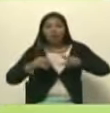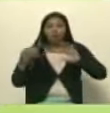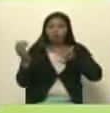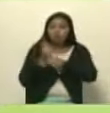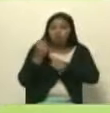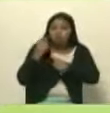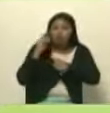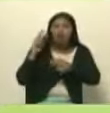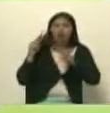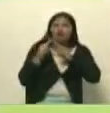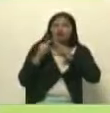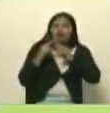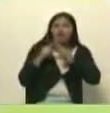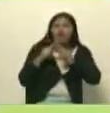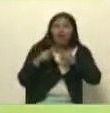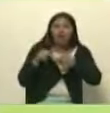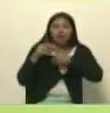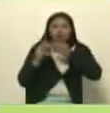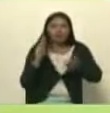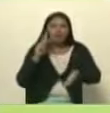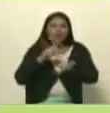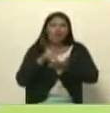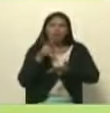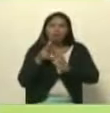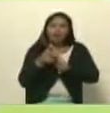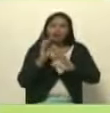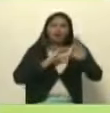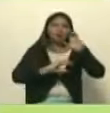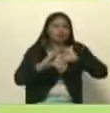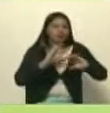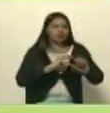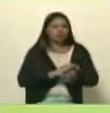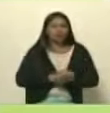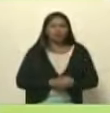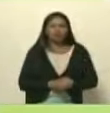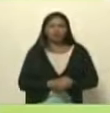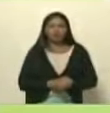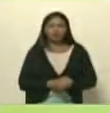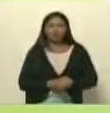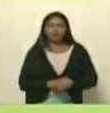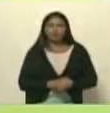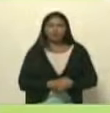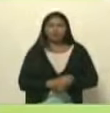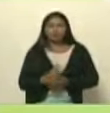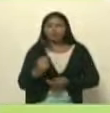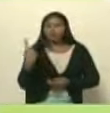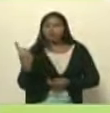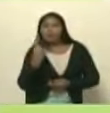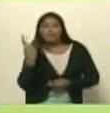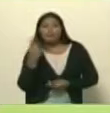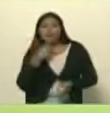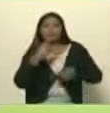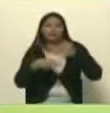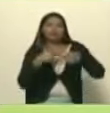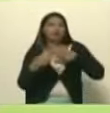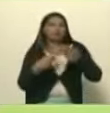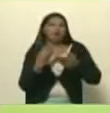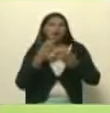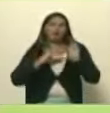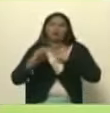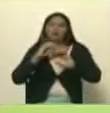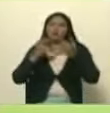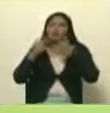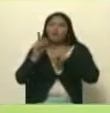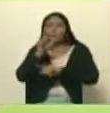mundo pueda ser actor o actora de la comunicación es decir ya no es solo producir comunicación para